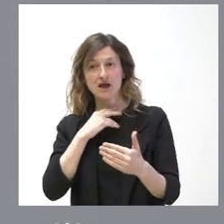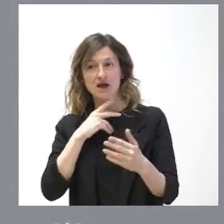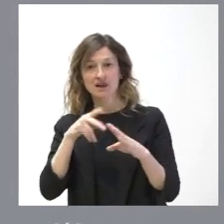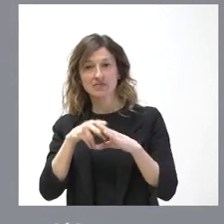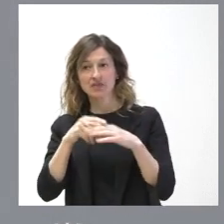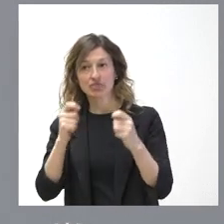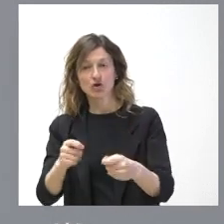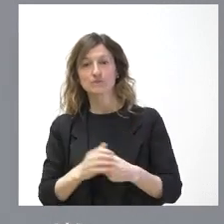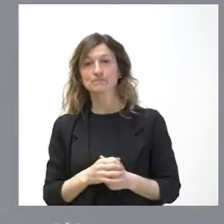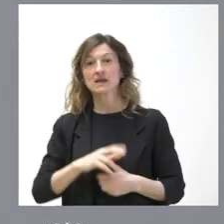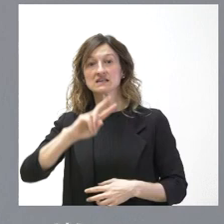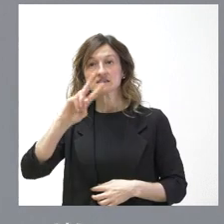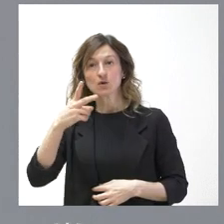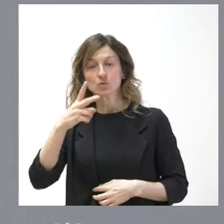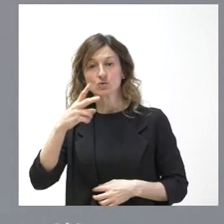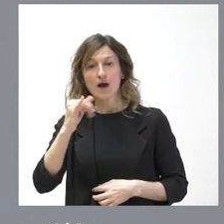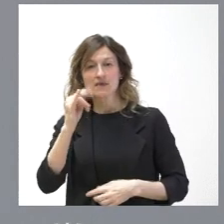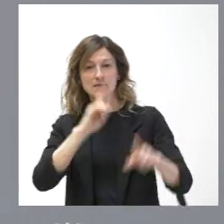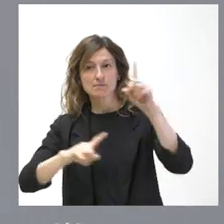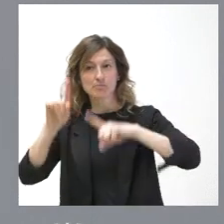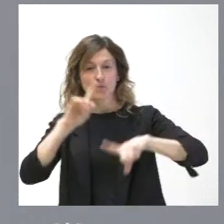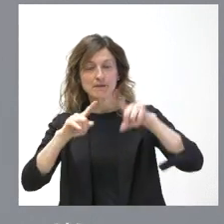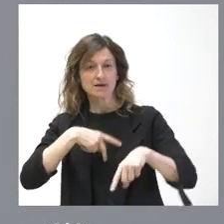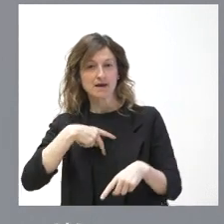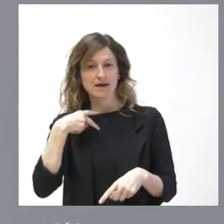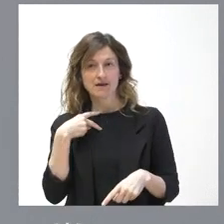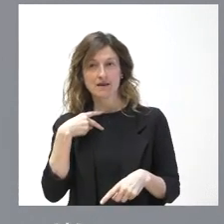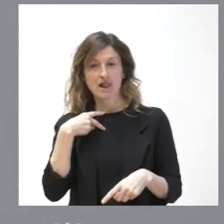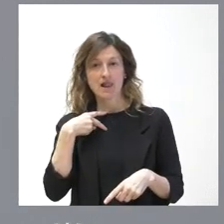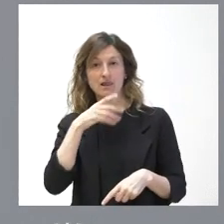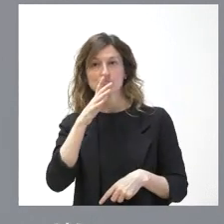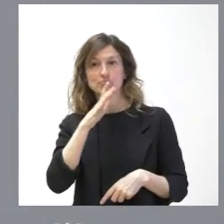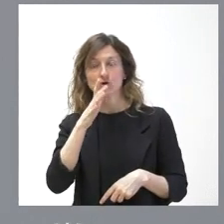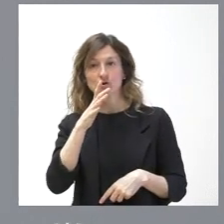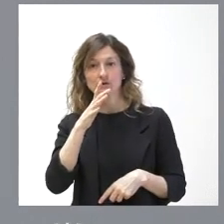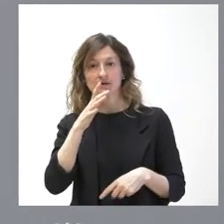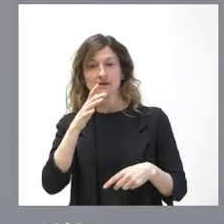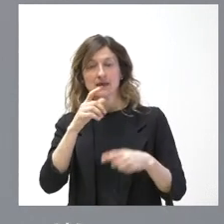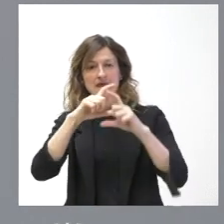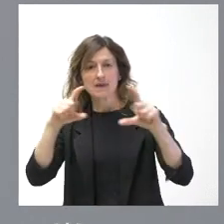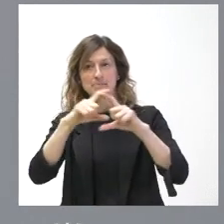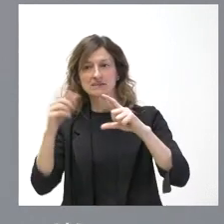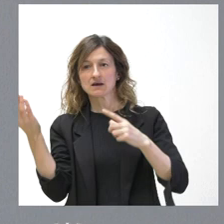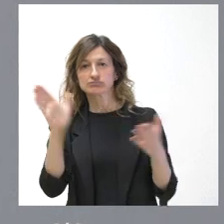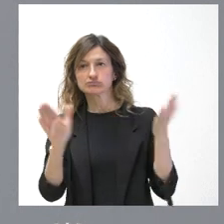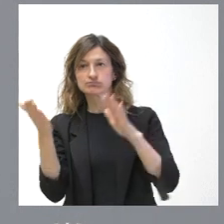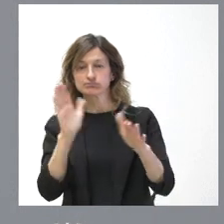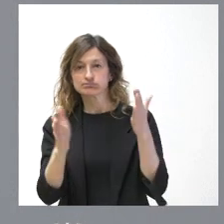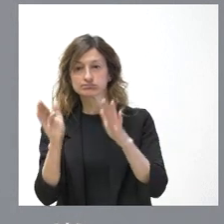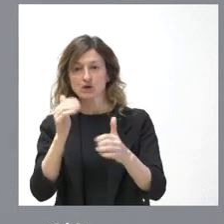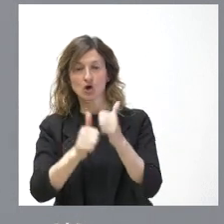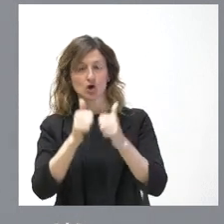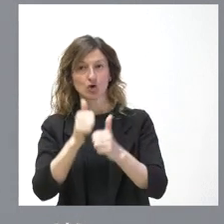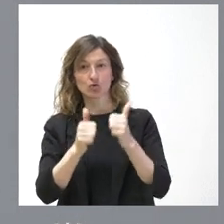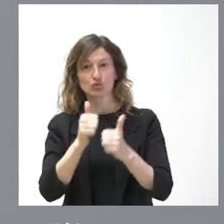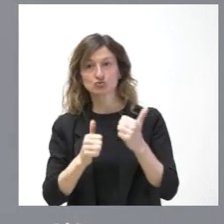Segundo, como ustedes saben, tenemos un problema hoy en día generalizado de la cantidad de empresas que han licitado obras, han presentado concursos y,